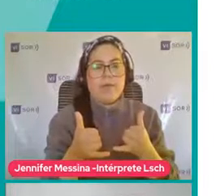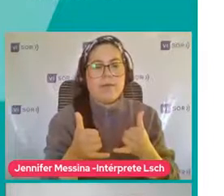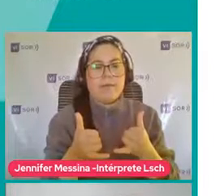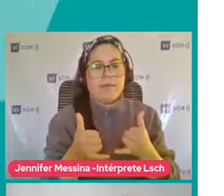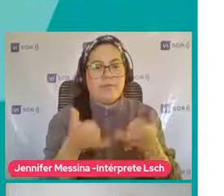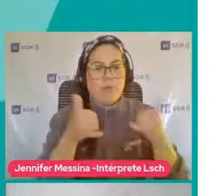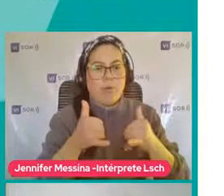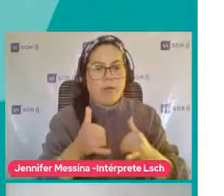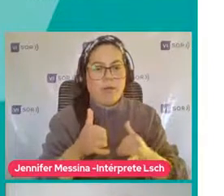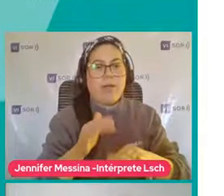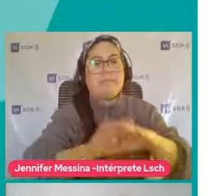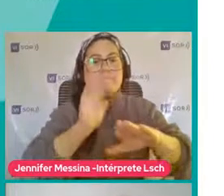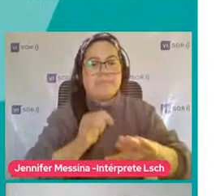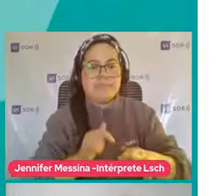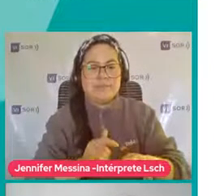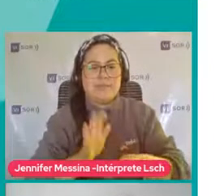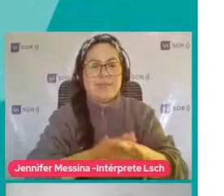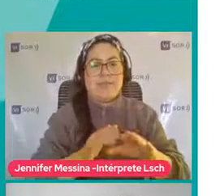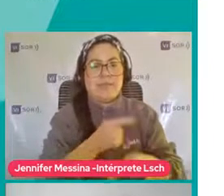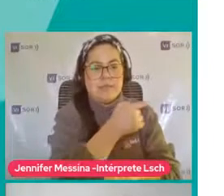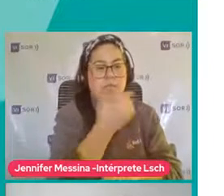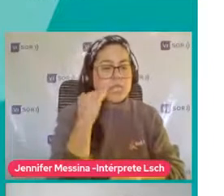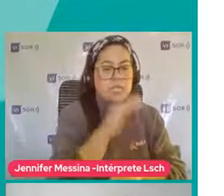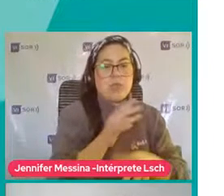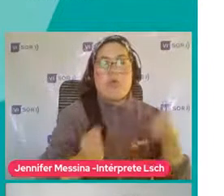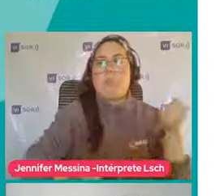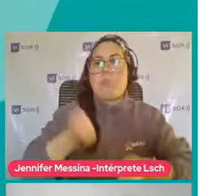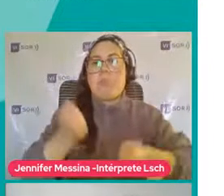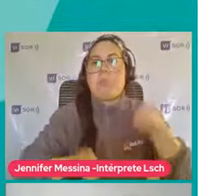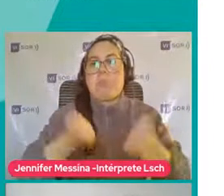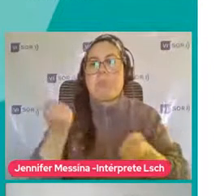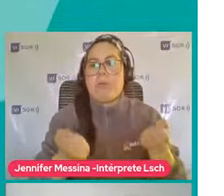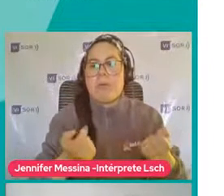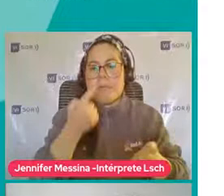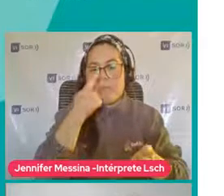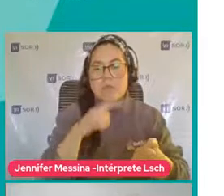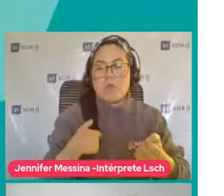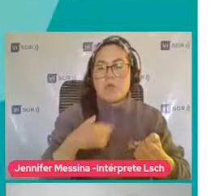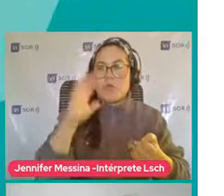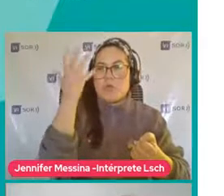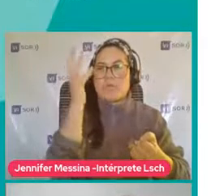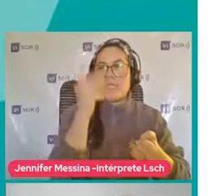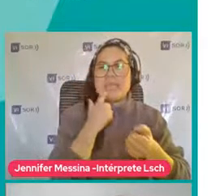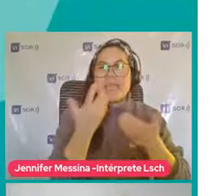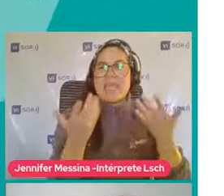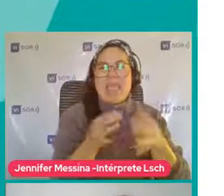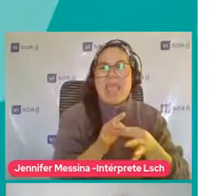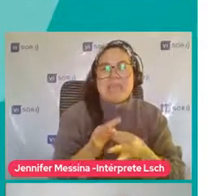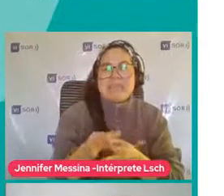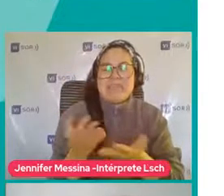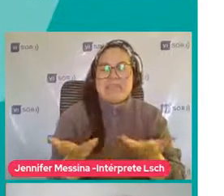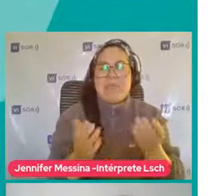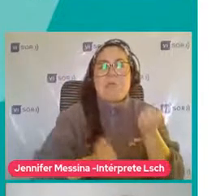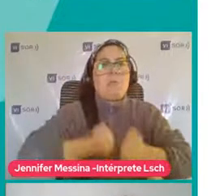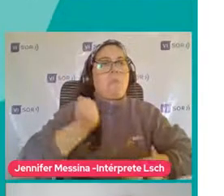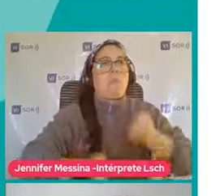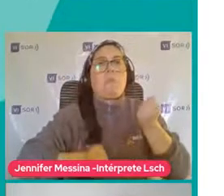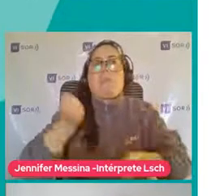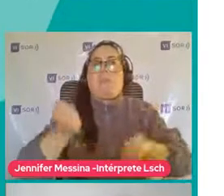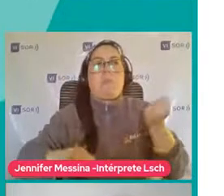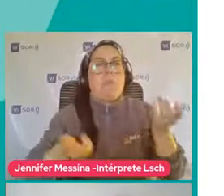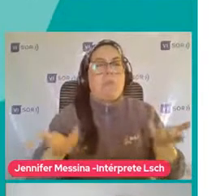Entonces el niño Corre detrás de ellos Como bien decía Ladi Pero sin entender Qué es lo que tiene Que hacer ¿Ya? Corre, corre, corre Sin